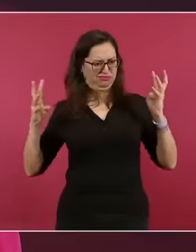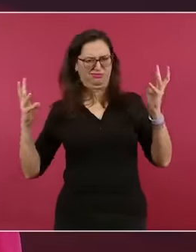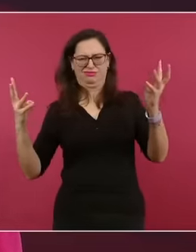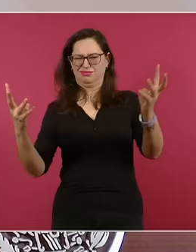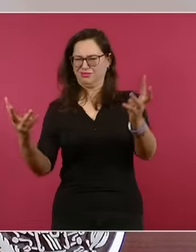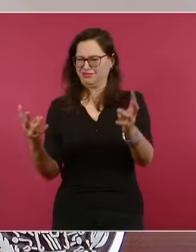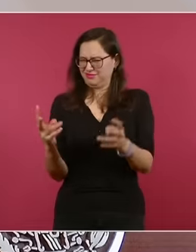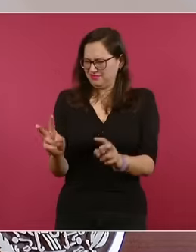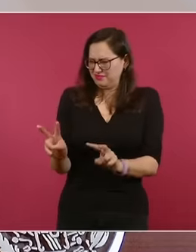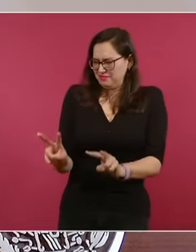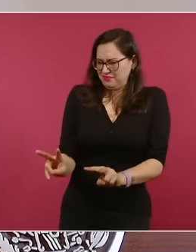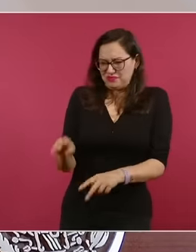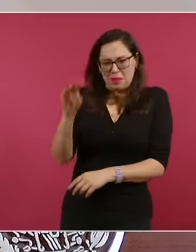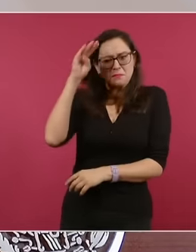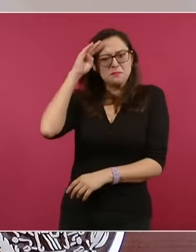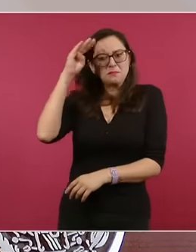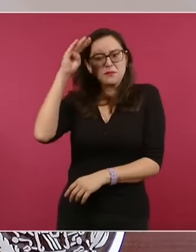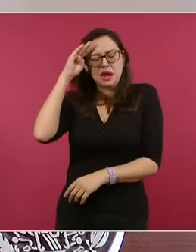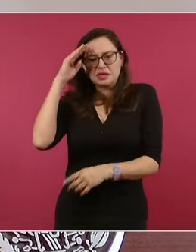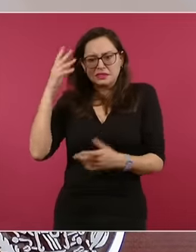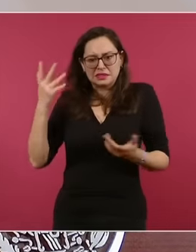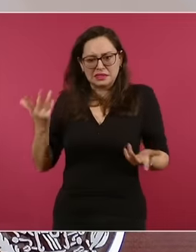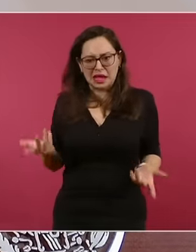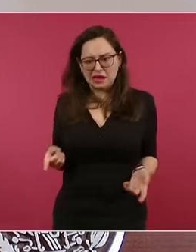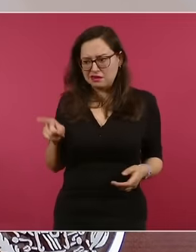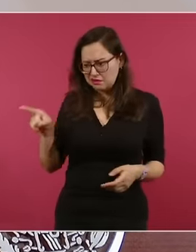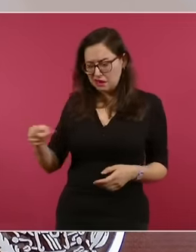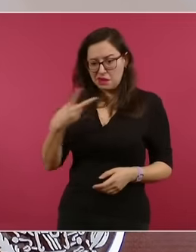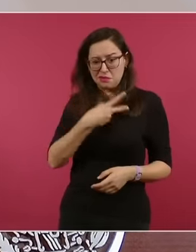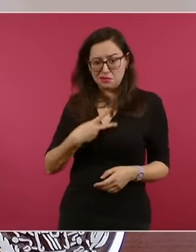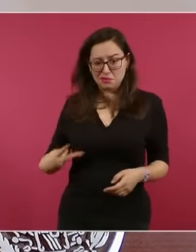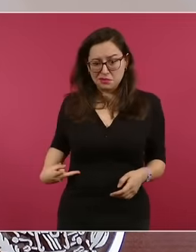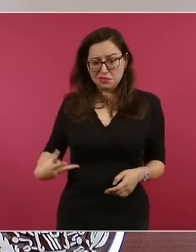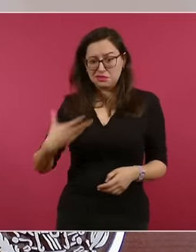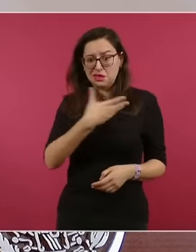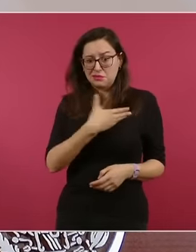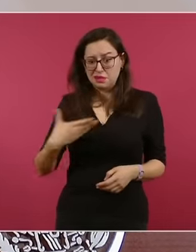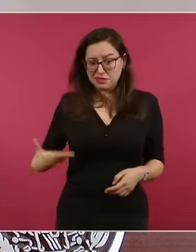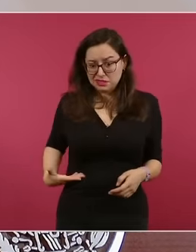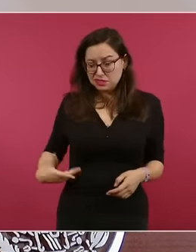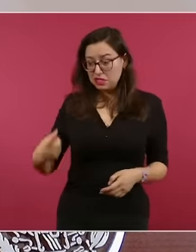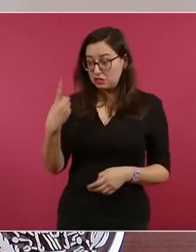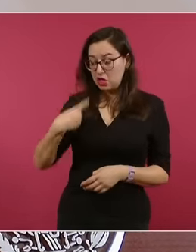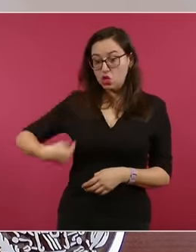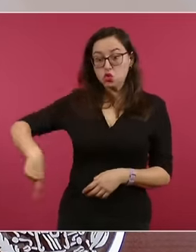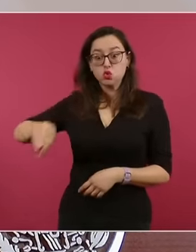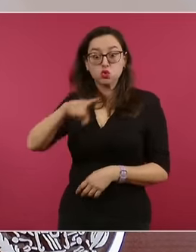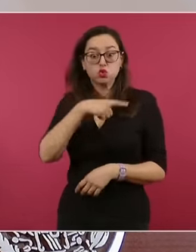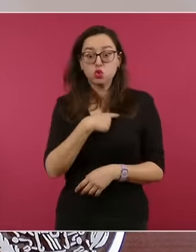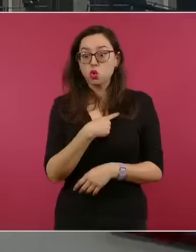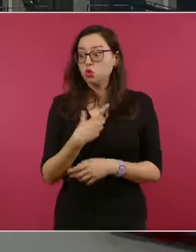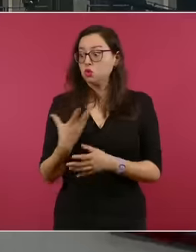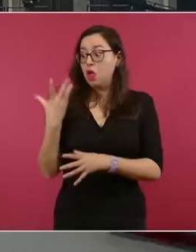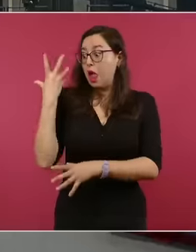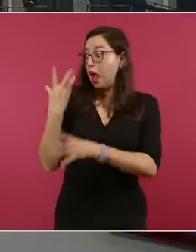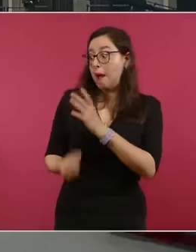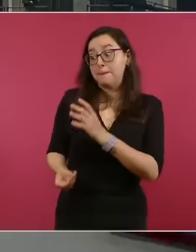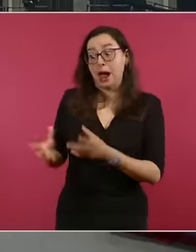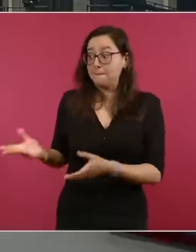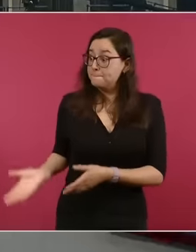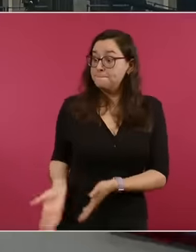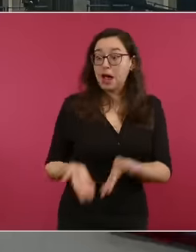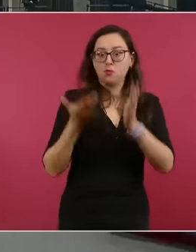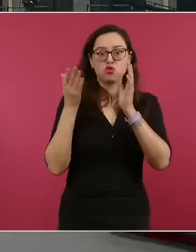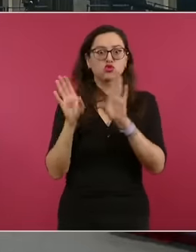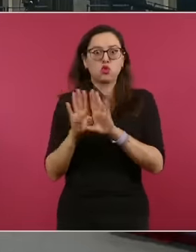también es muy… como dice el presidente, no somos iguales. No íbamos a violar nosotros mismos una situación